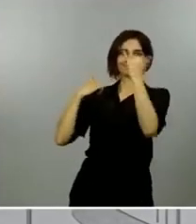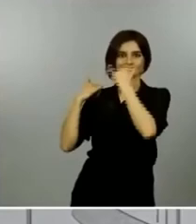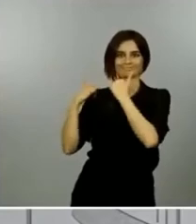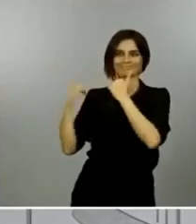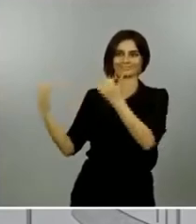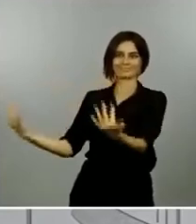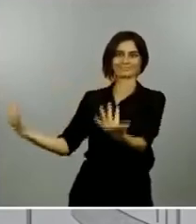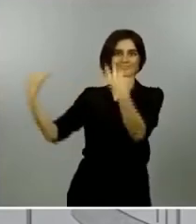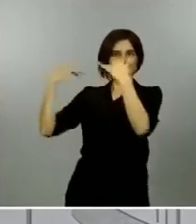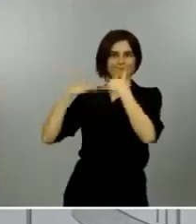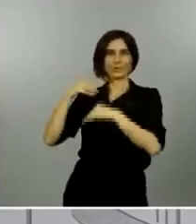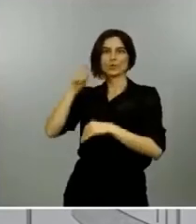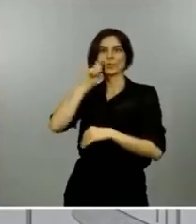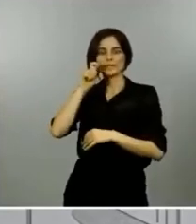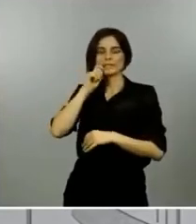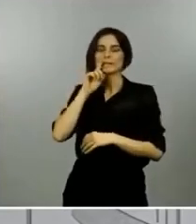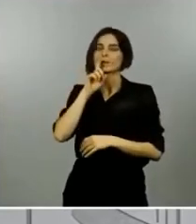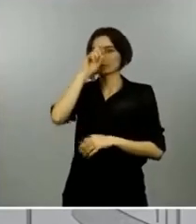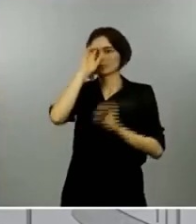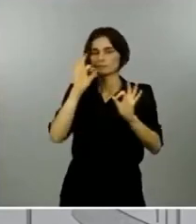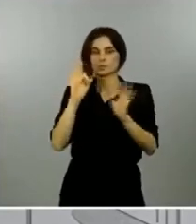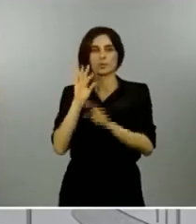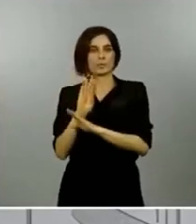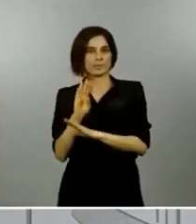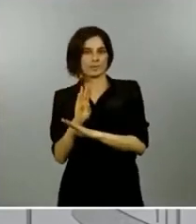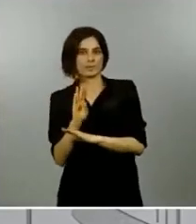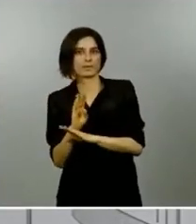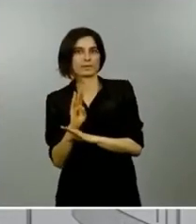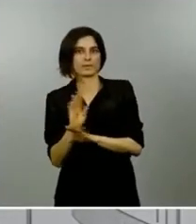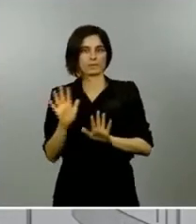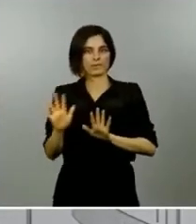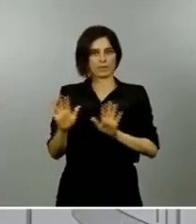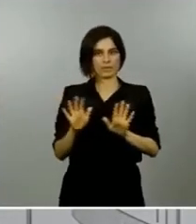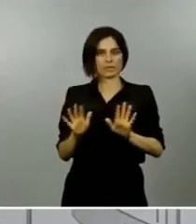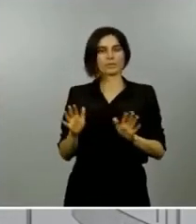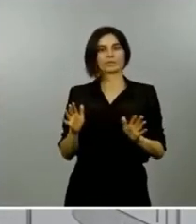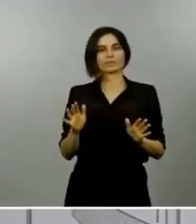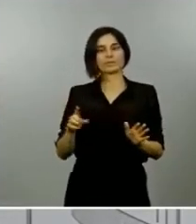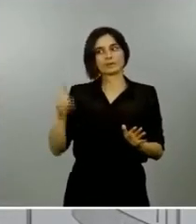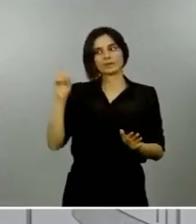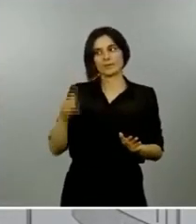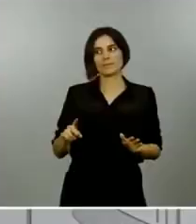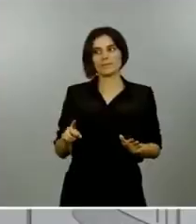precaución con muchísima prudencia y lógicamente al amparo de una respuesta europea